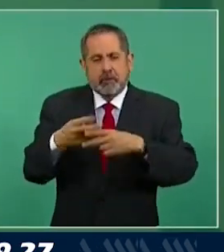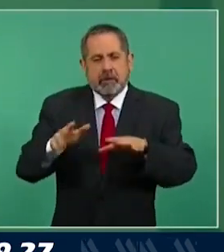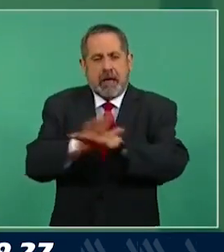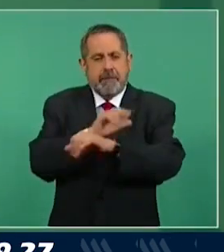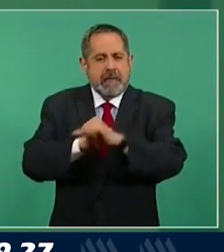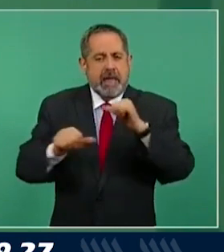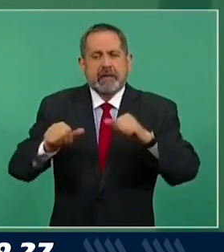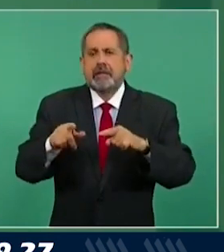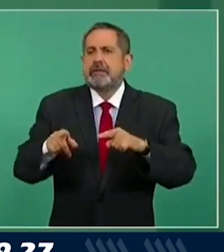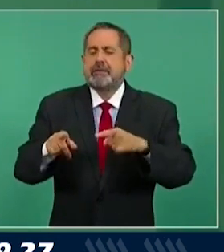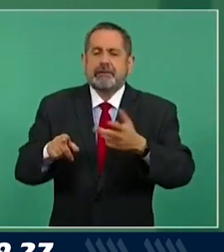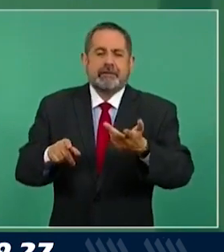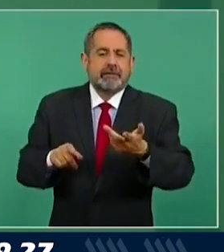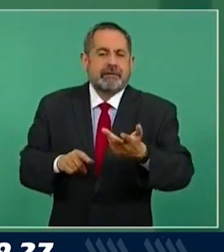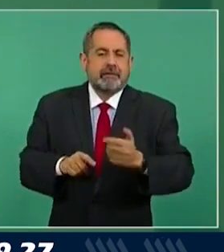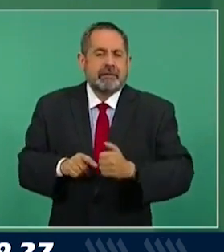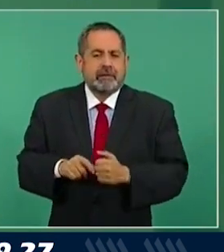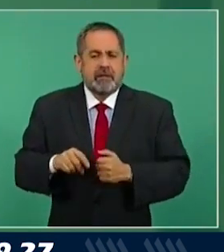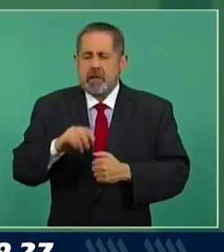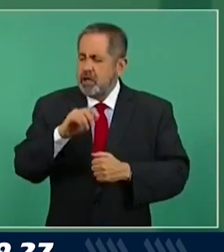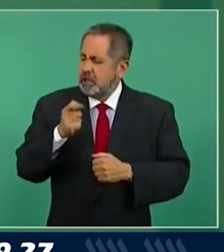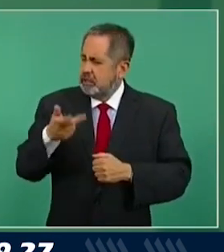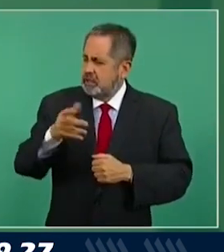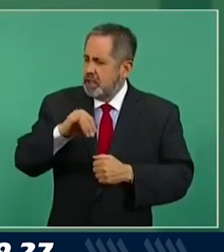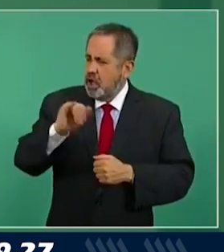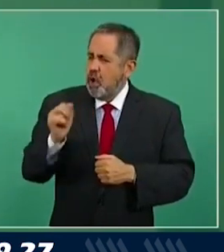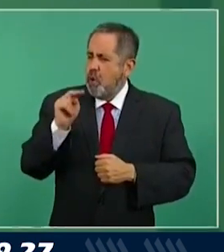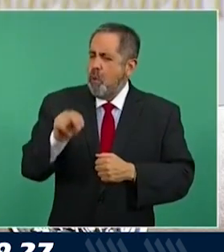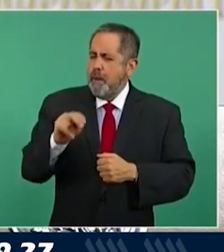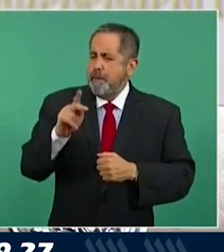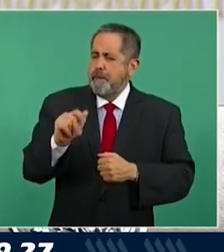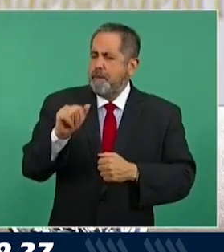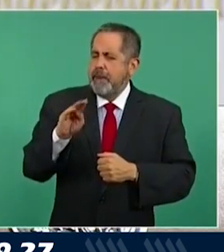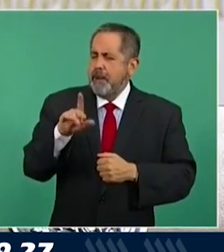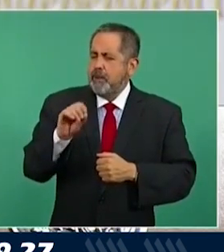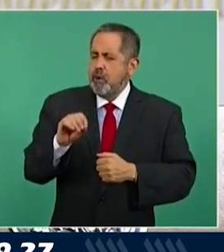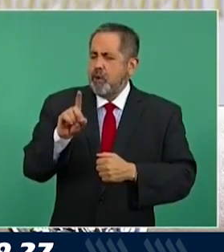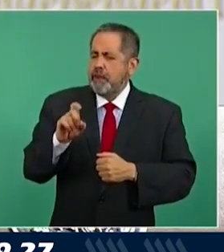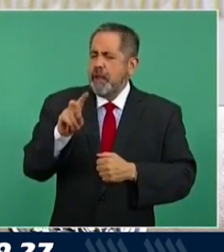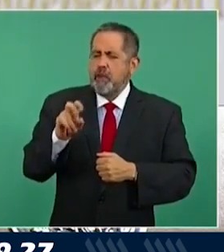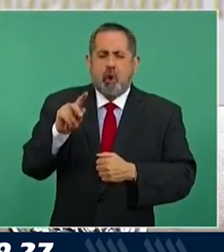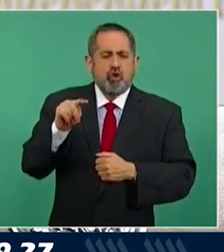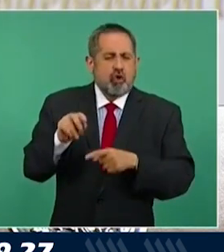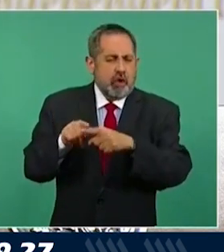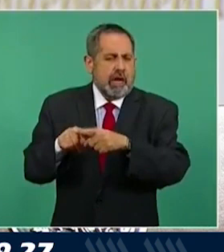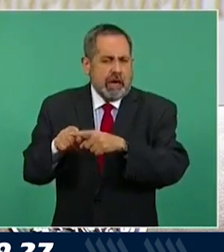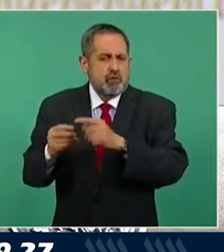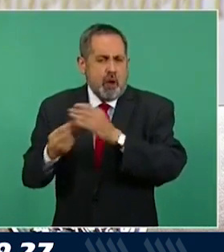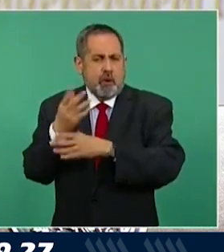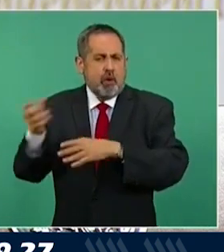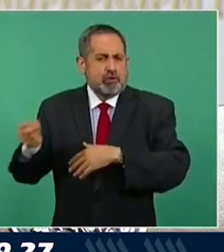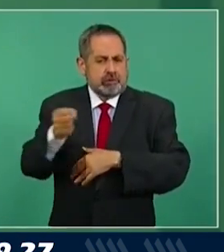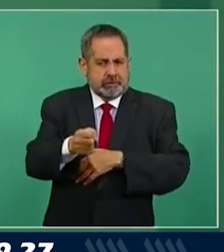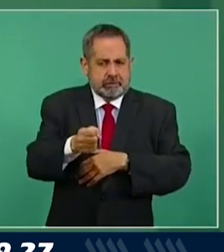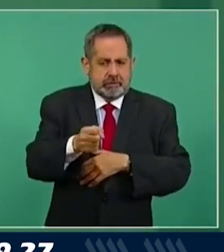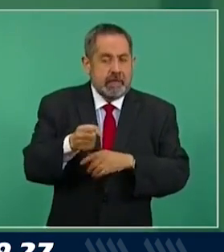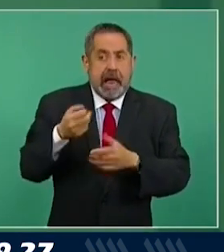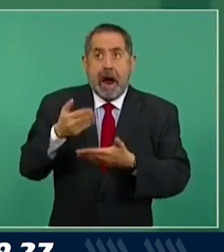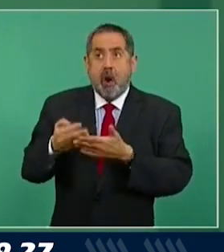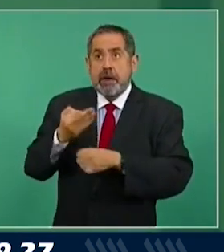Juan Pablo de Botón, que está como